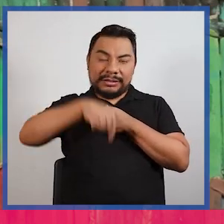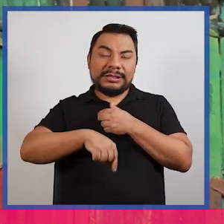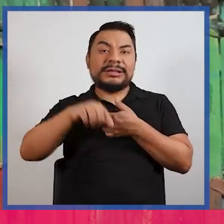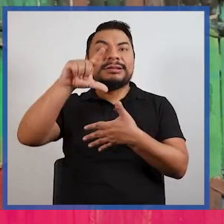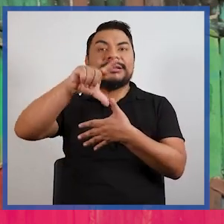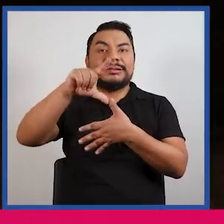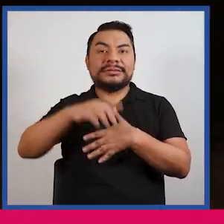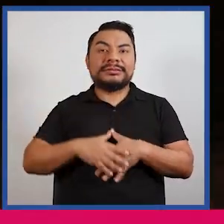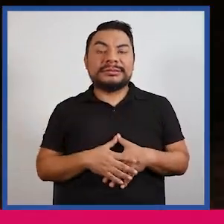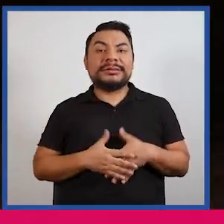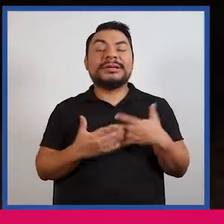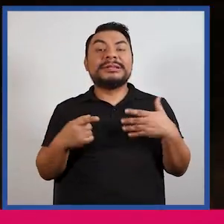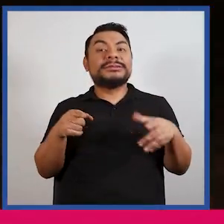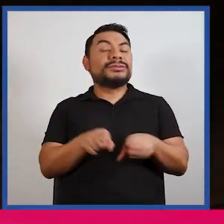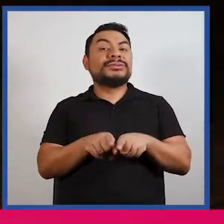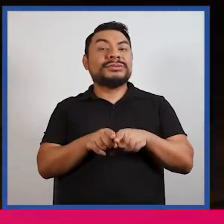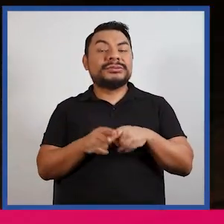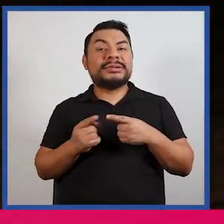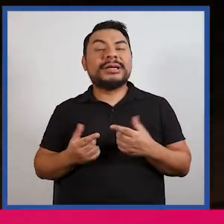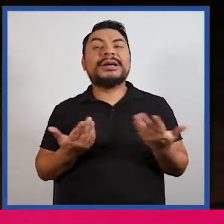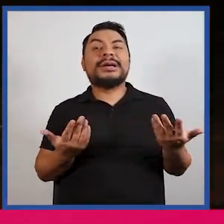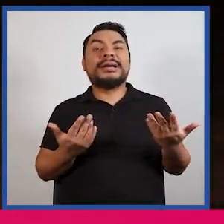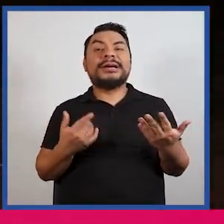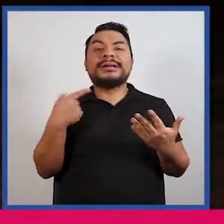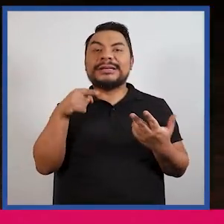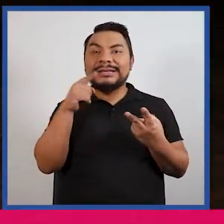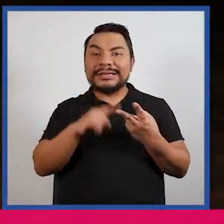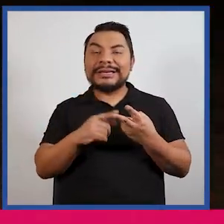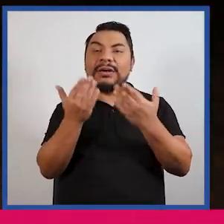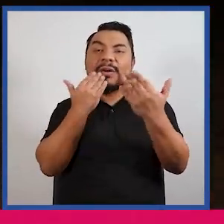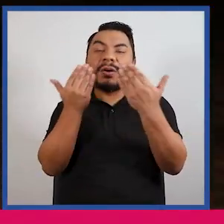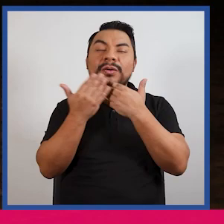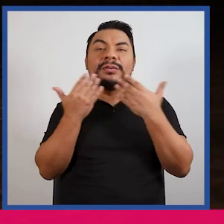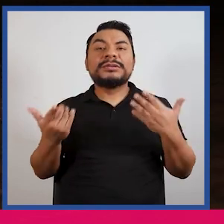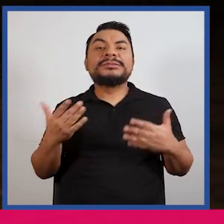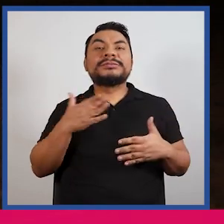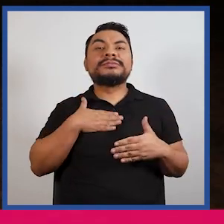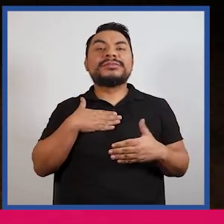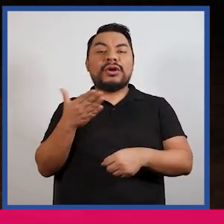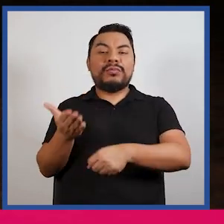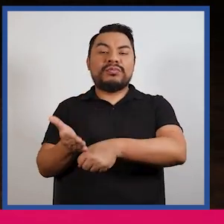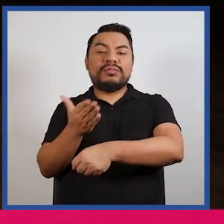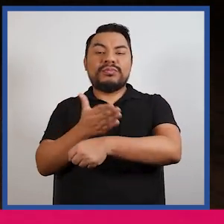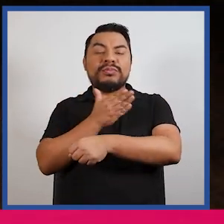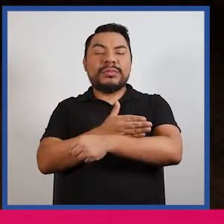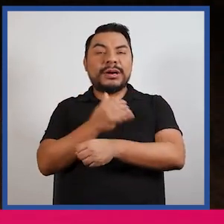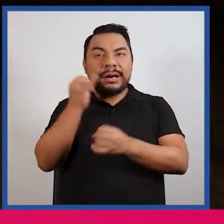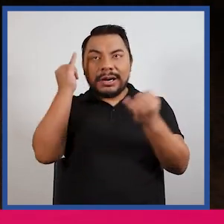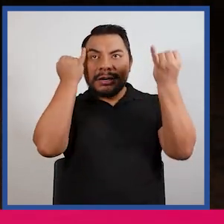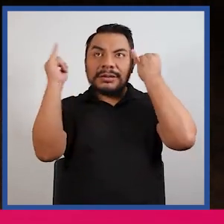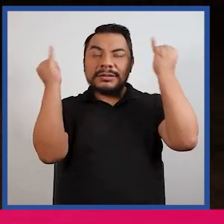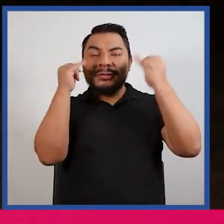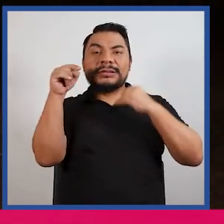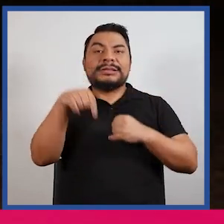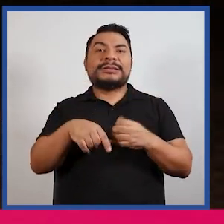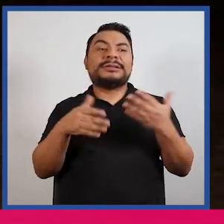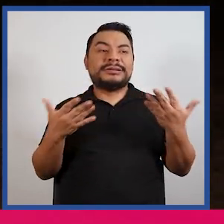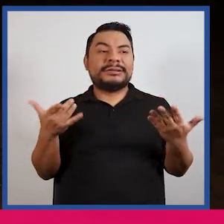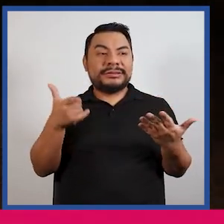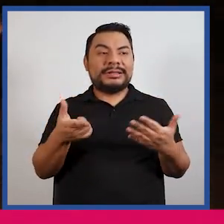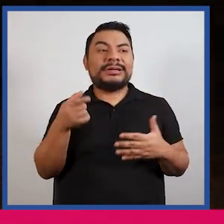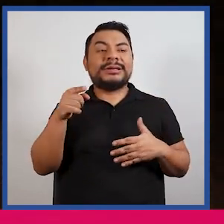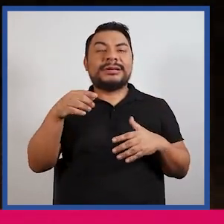Latinoamérica, y al mismo tiempo se habla de mi proceso creativo aquí en